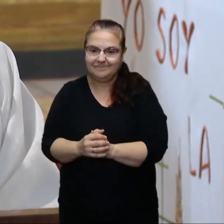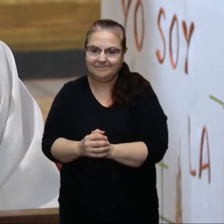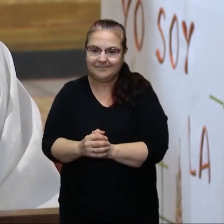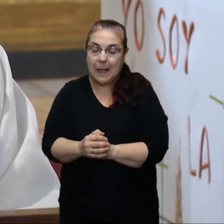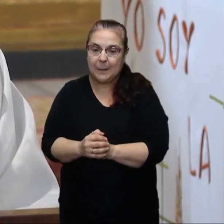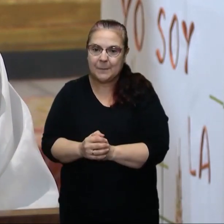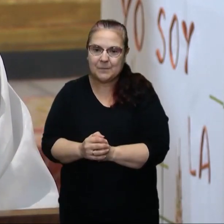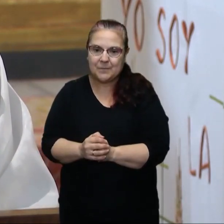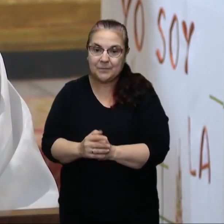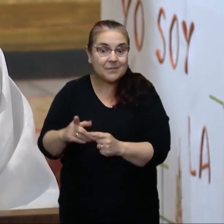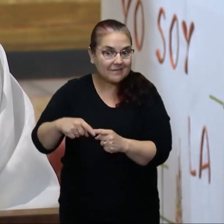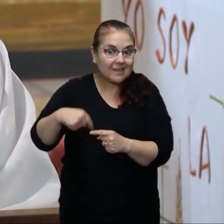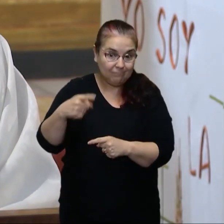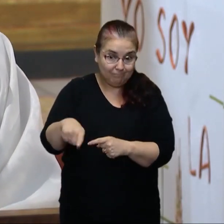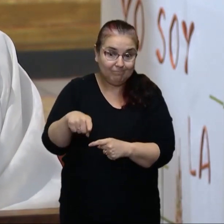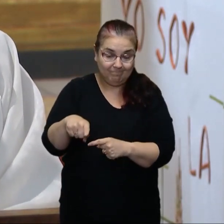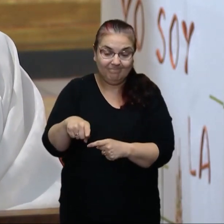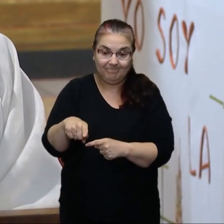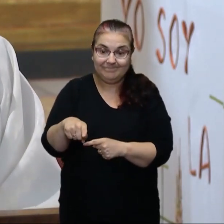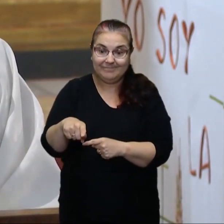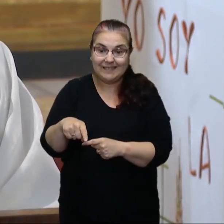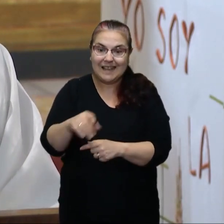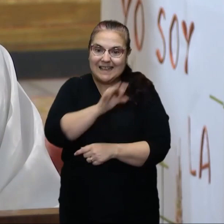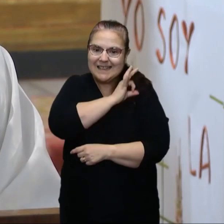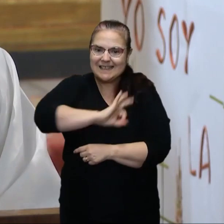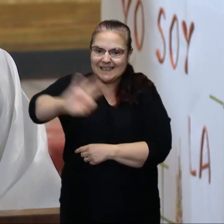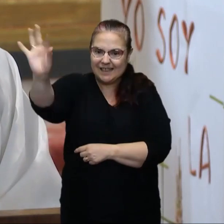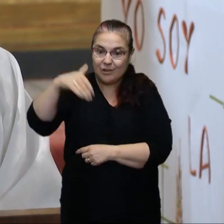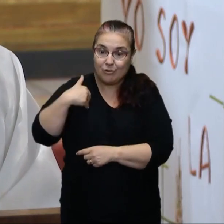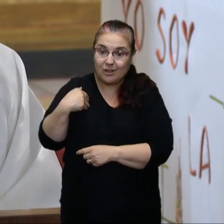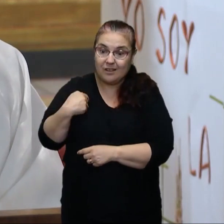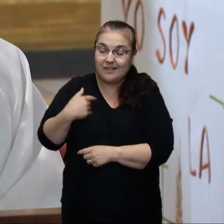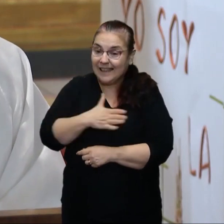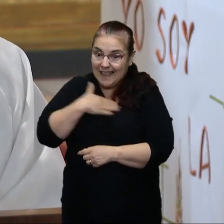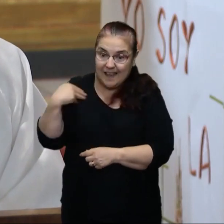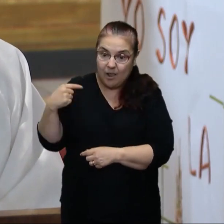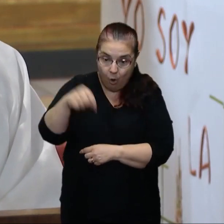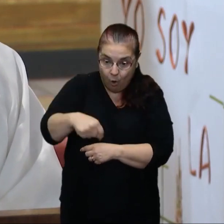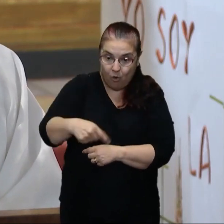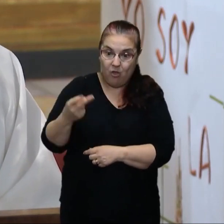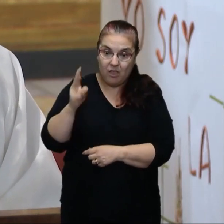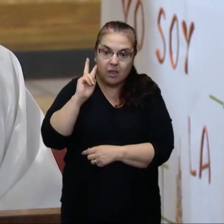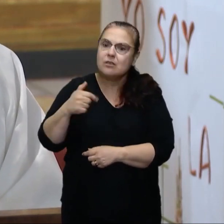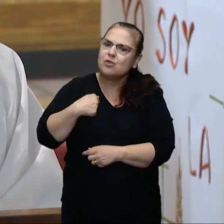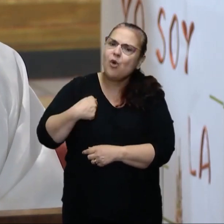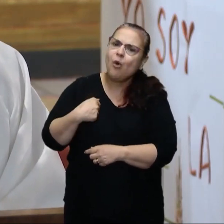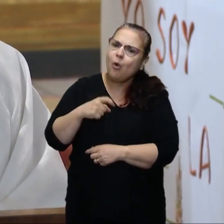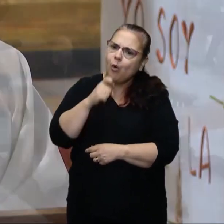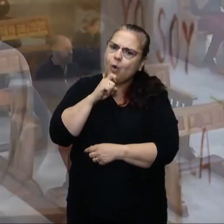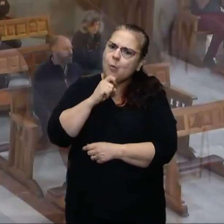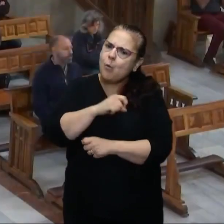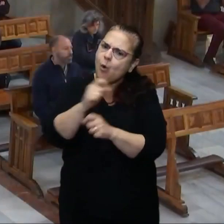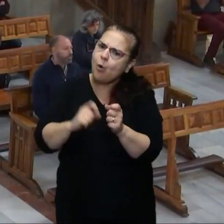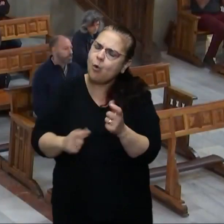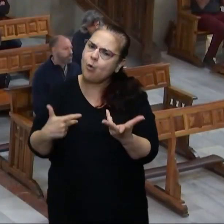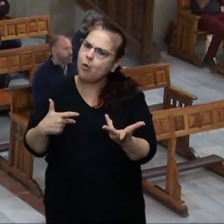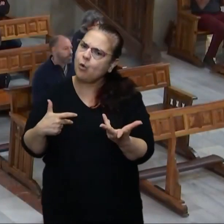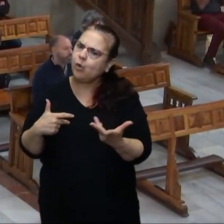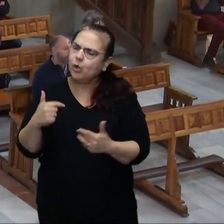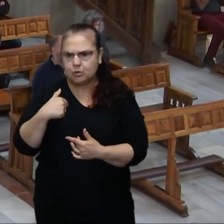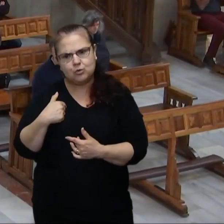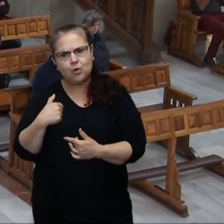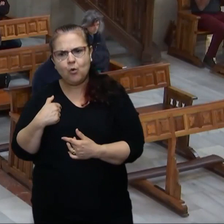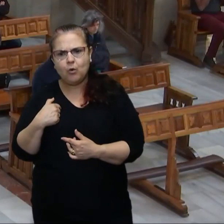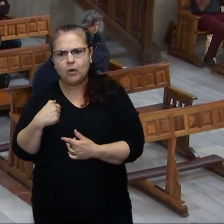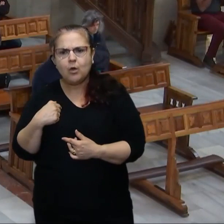Perdón. Luego, eso es justamente lo que el Señor que miremos hoy. ¿Cómo estoy? ¿Cómo estoy de ese aire?